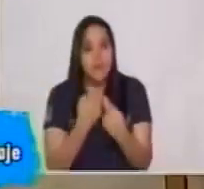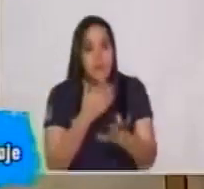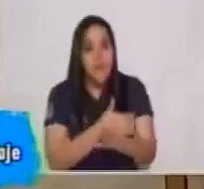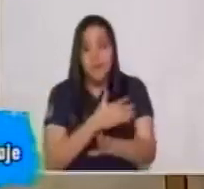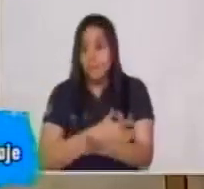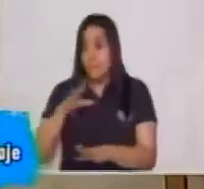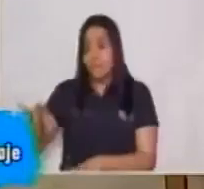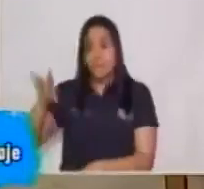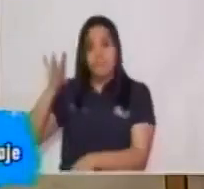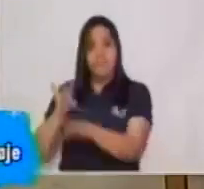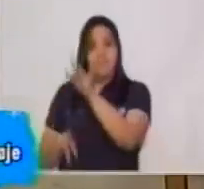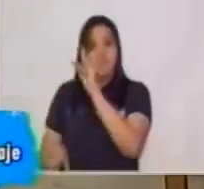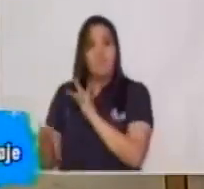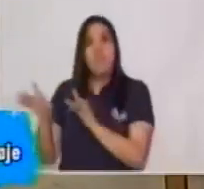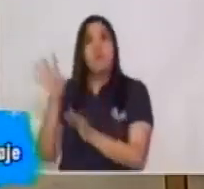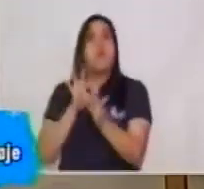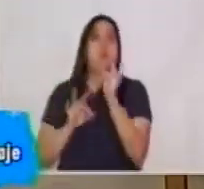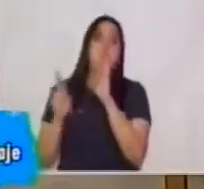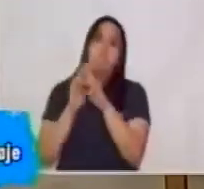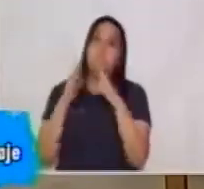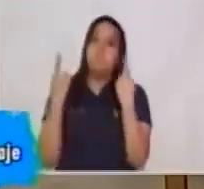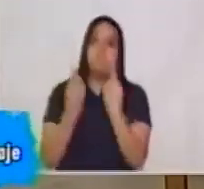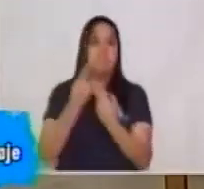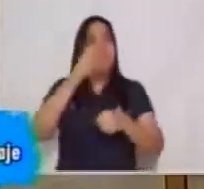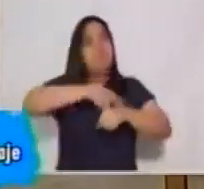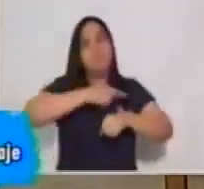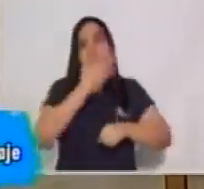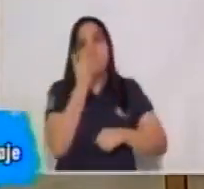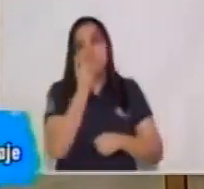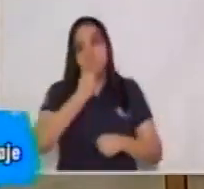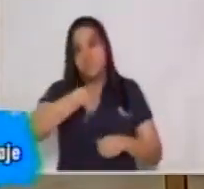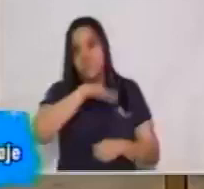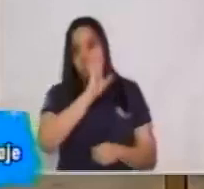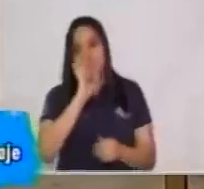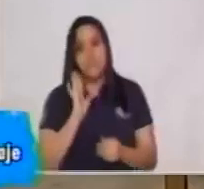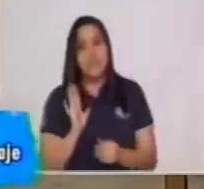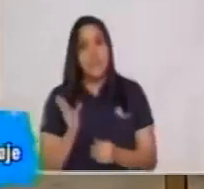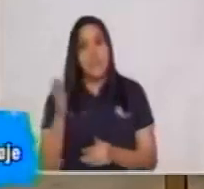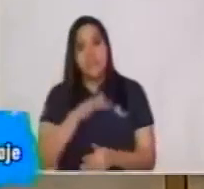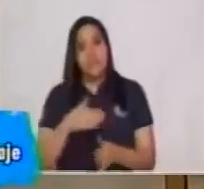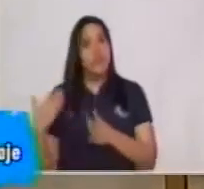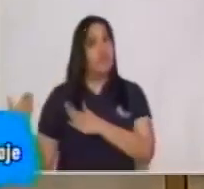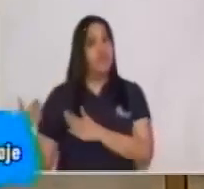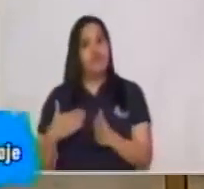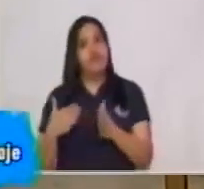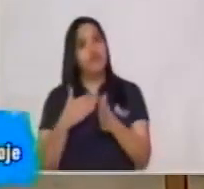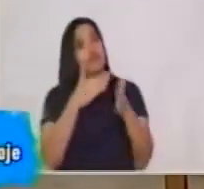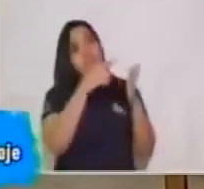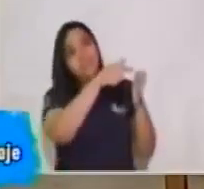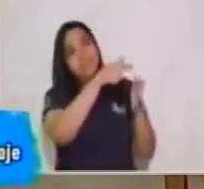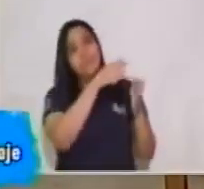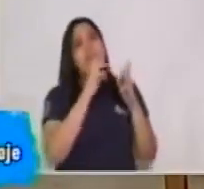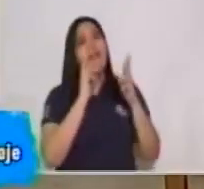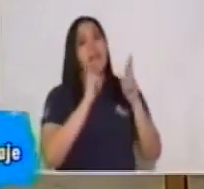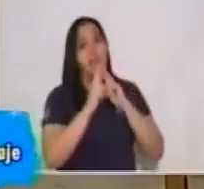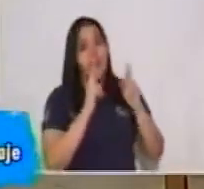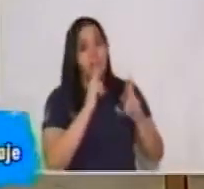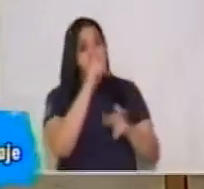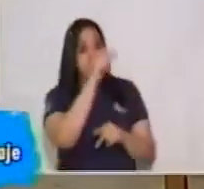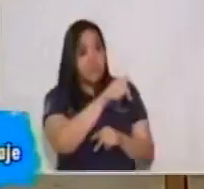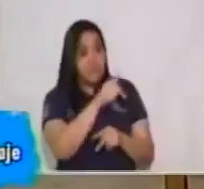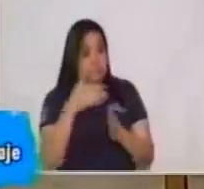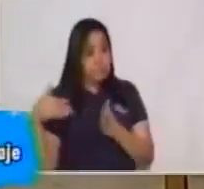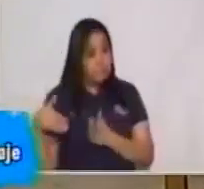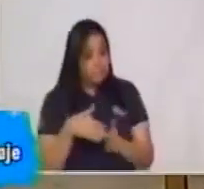invitaran, o quedaran en reunirse y comer. Luego, todo el camino que los llevó a ese restaurante. Y algo sucedió en ese